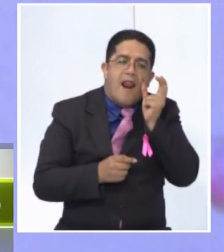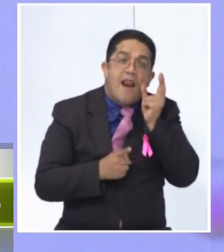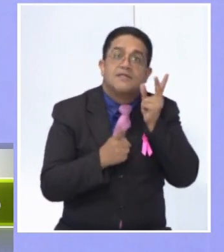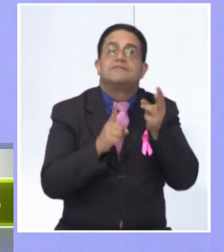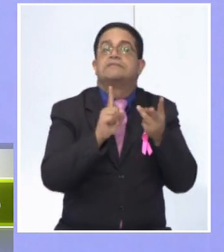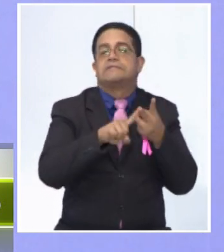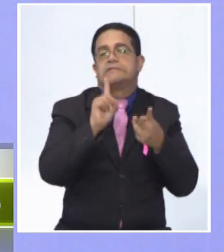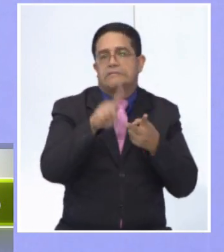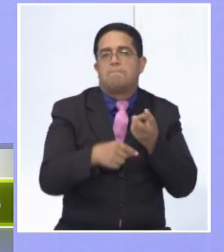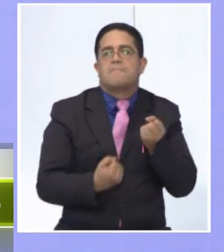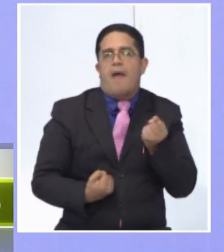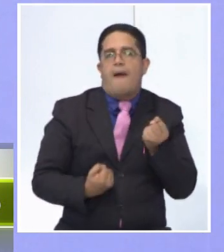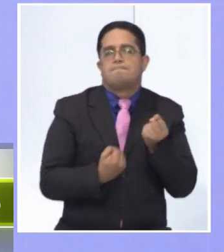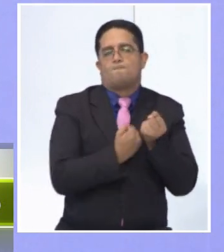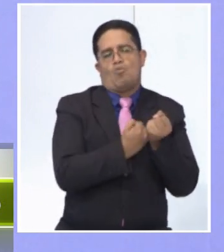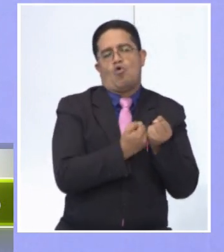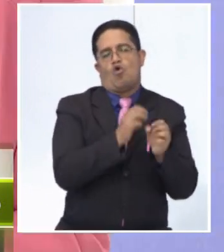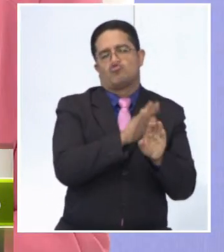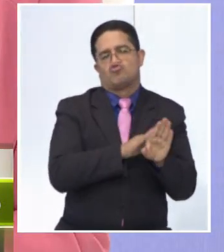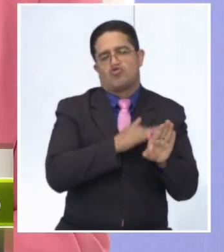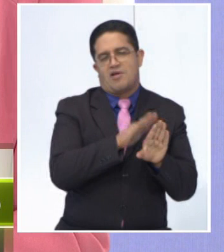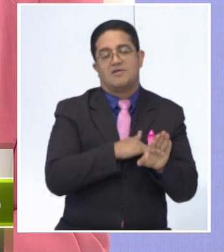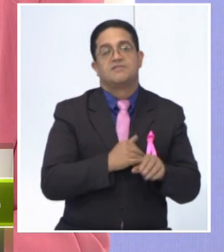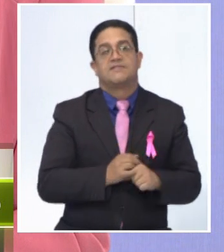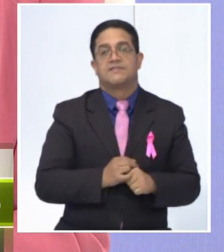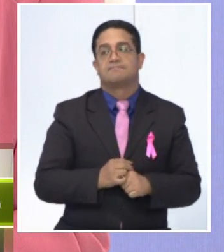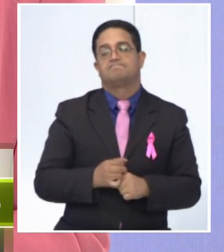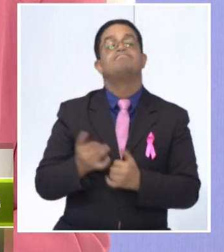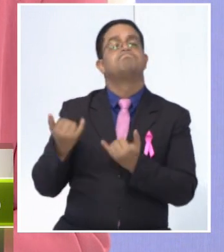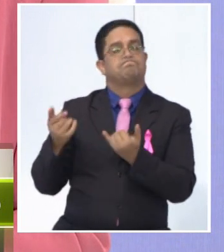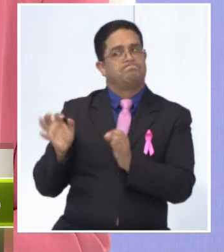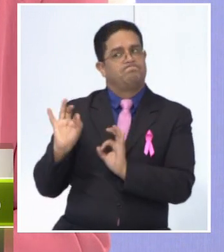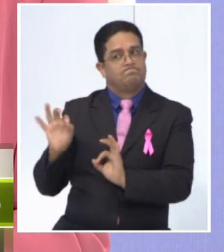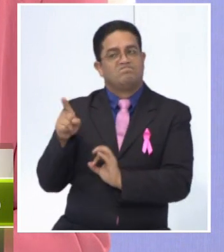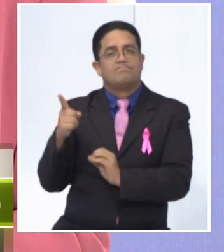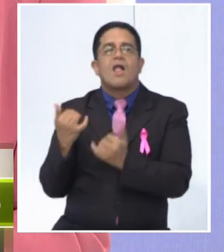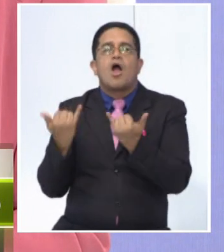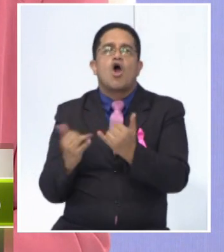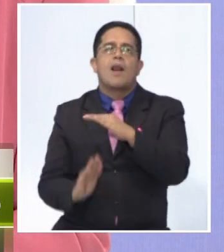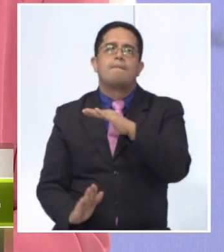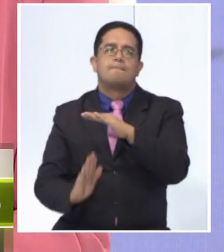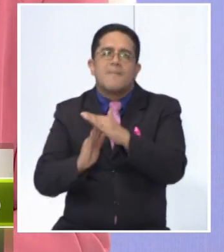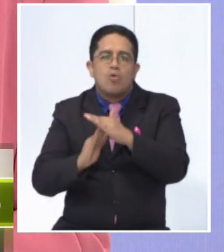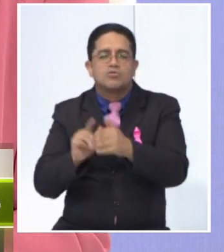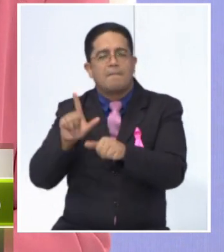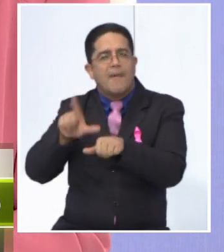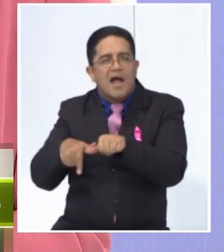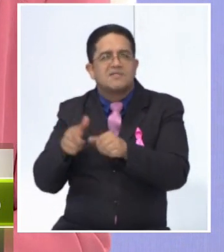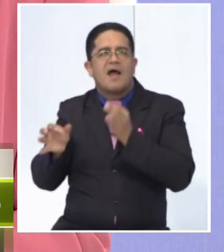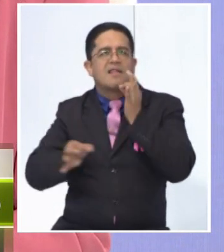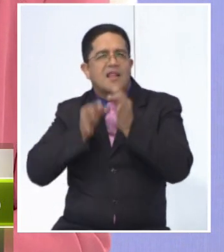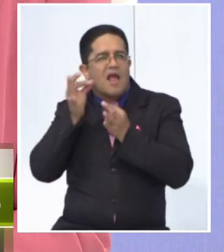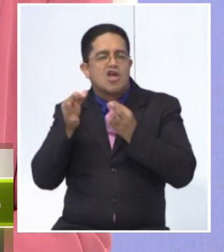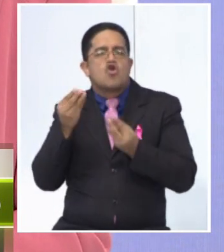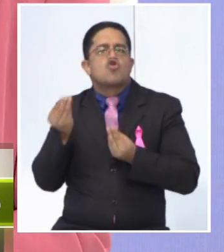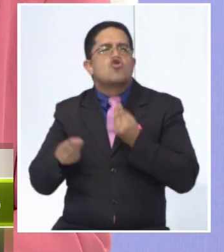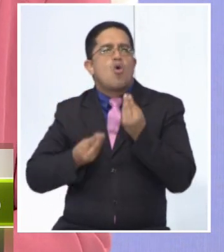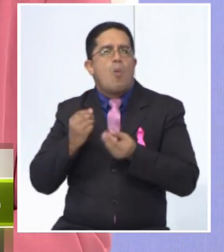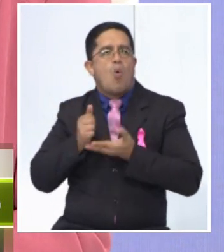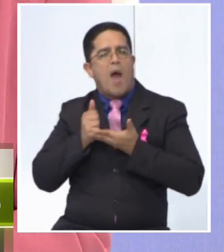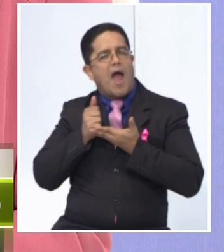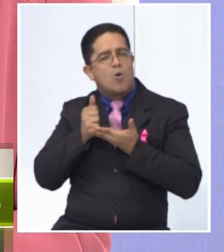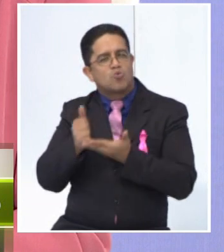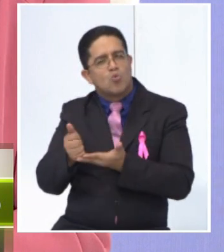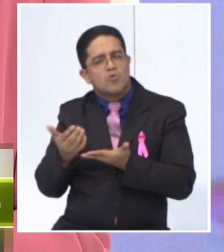apoye en este momento tan difícil. Por supuesto, doctora. Vamos a irnos a una pausa. Regreso, vamos a seguir hablando de cómo ayudar a